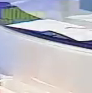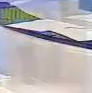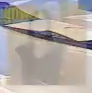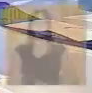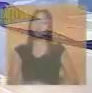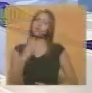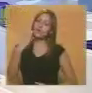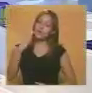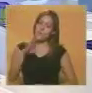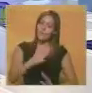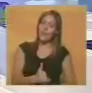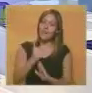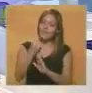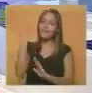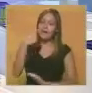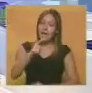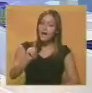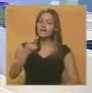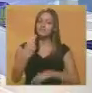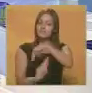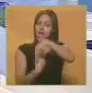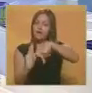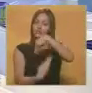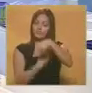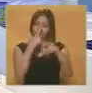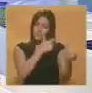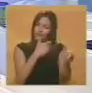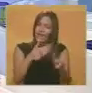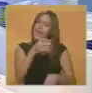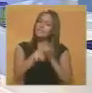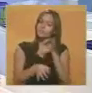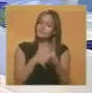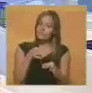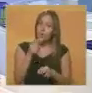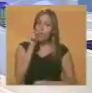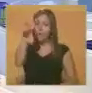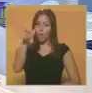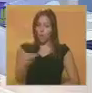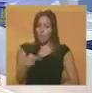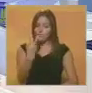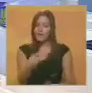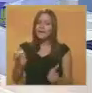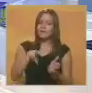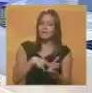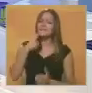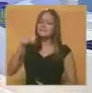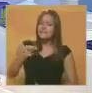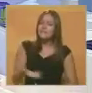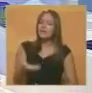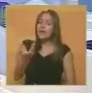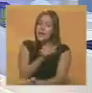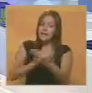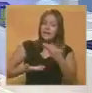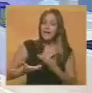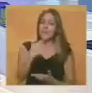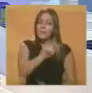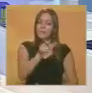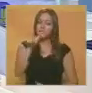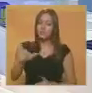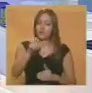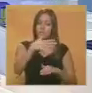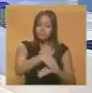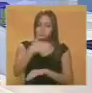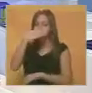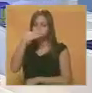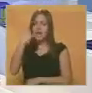En Colombia, líder de las Fuerzas Armadas Revolucionarias, Farc, Rodrigo Londoño, alias Timochenko, reiteró la necesidad de un canje de rehenes por rebeldes presos